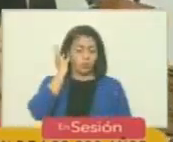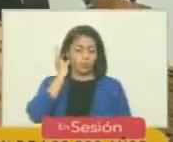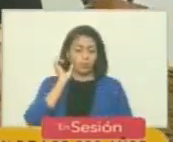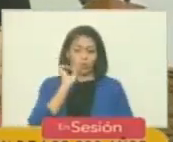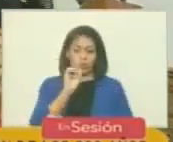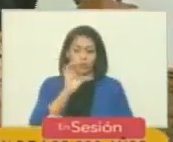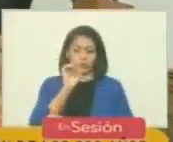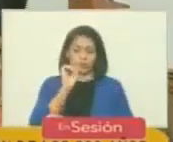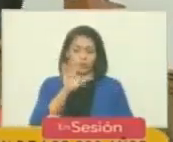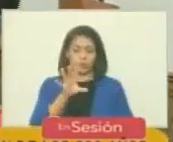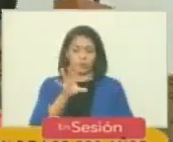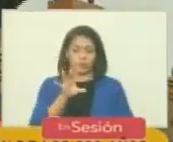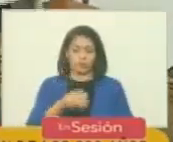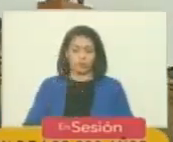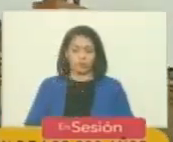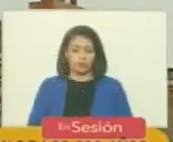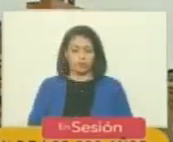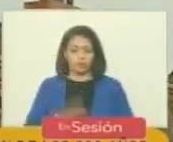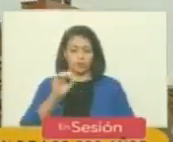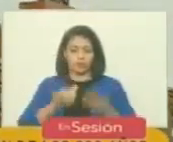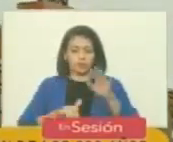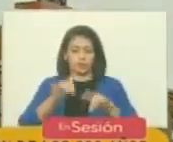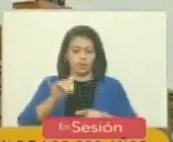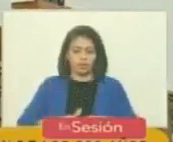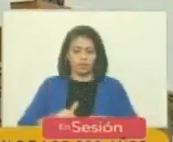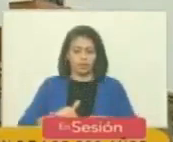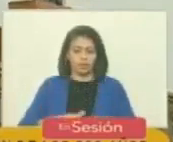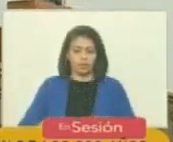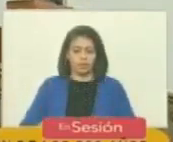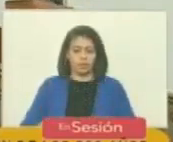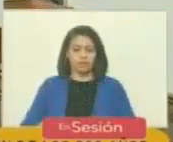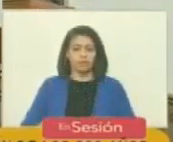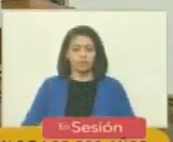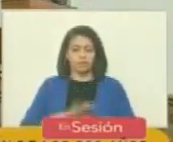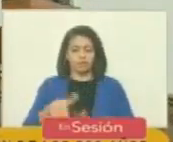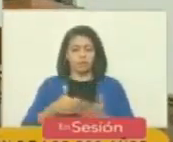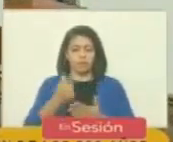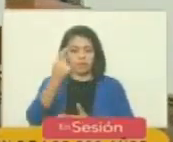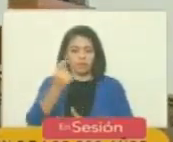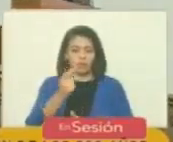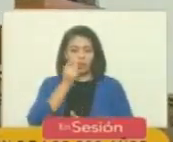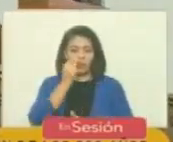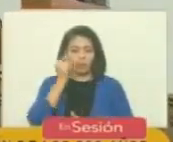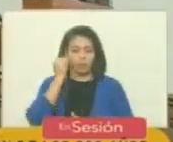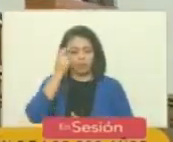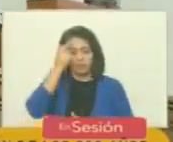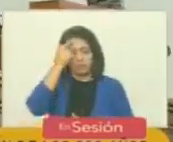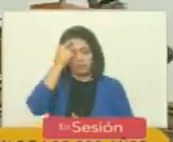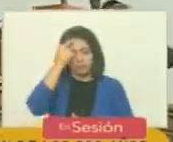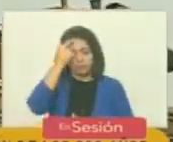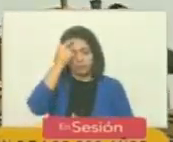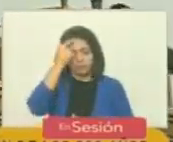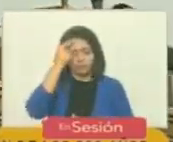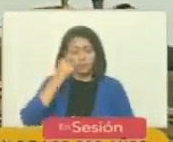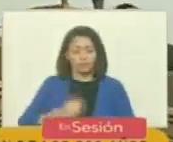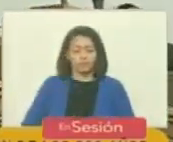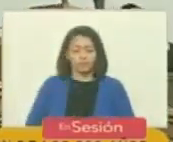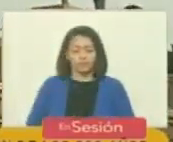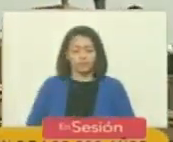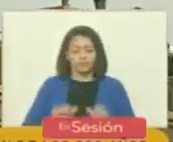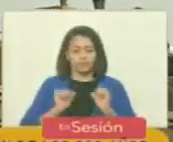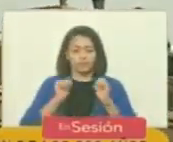consejero secretaria secretaria subsecretaria diputadas diputados en